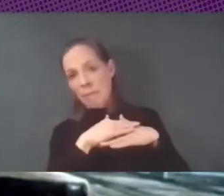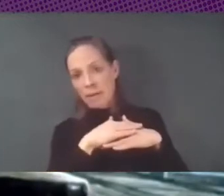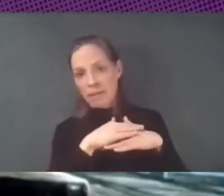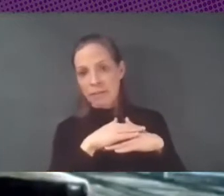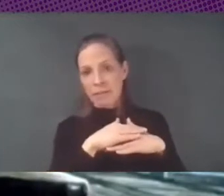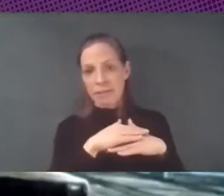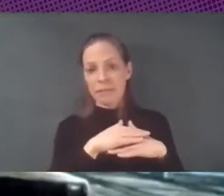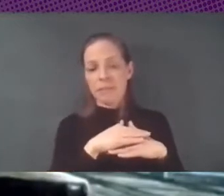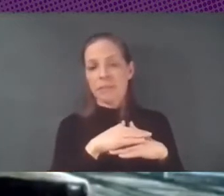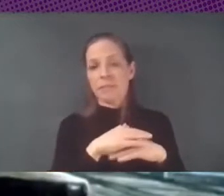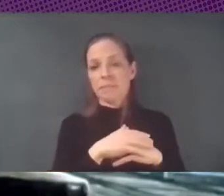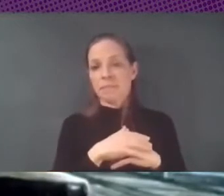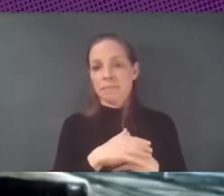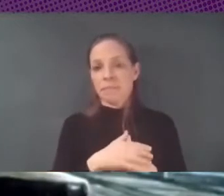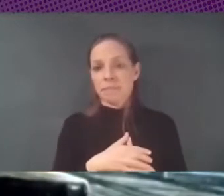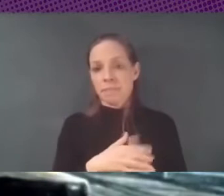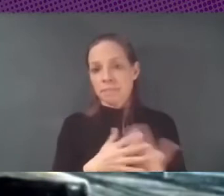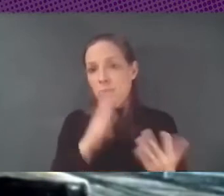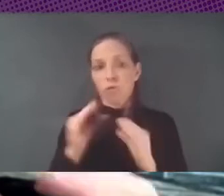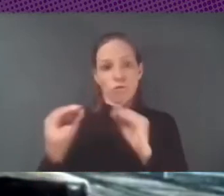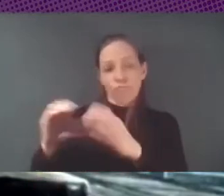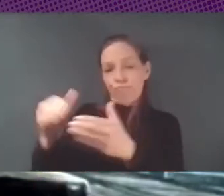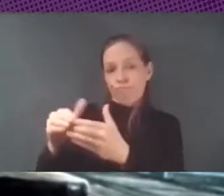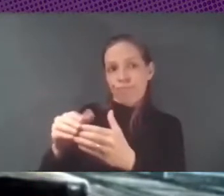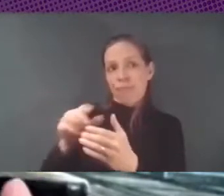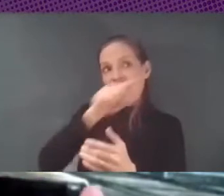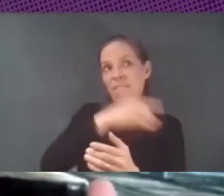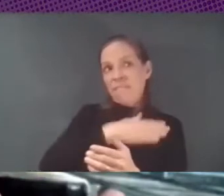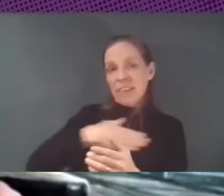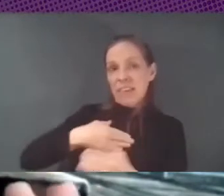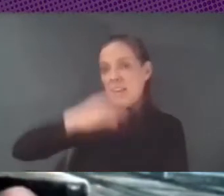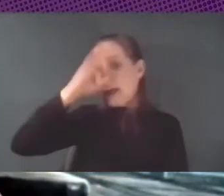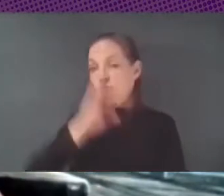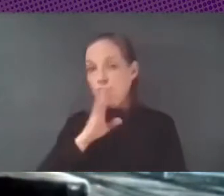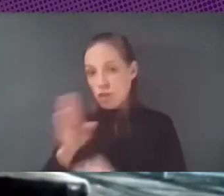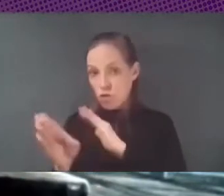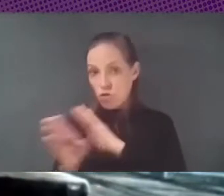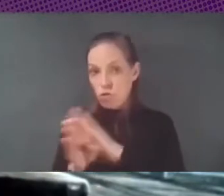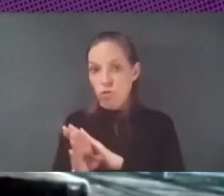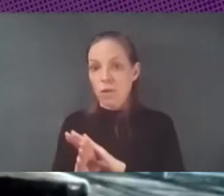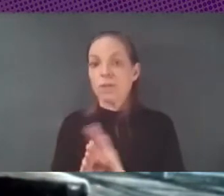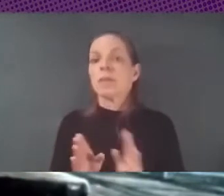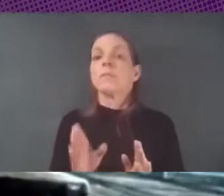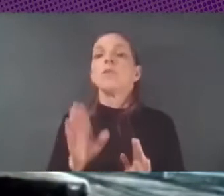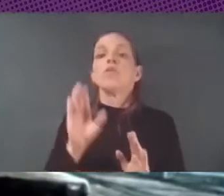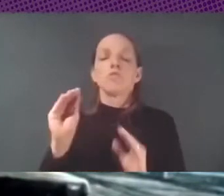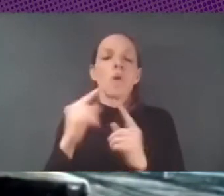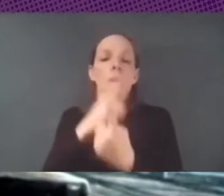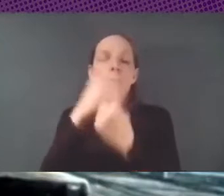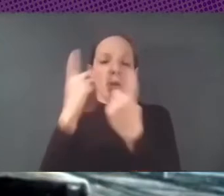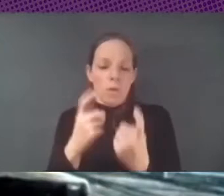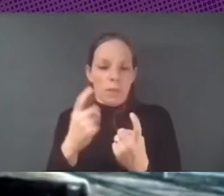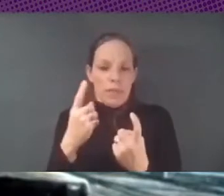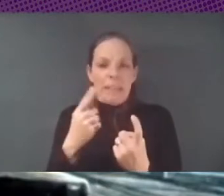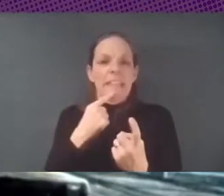estos tipos de visiones y de realidades. Pero creo que es un poco lo que decía, o sea, lo que preguntabas tú es ¿cómo se hace?